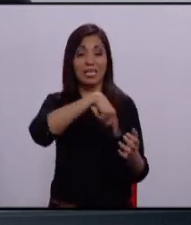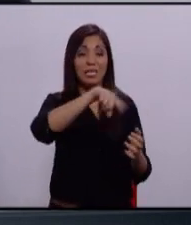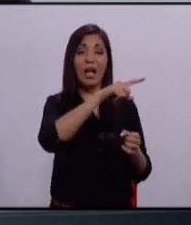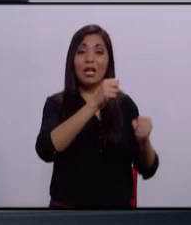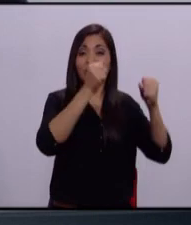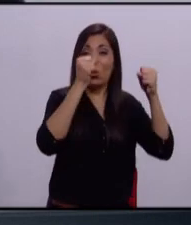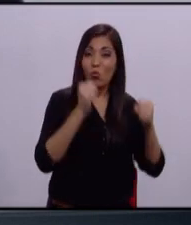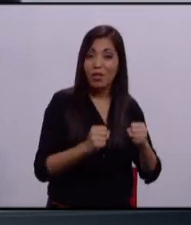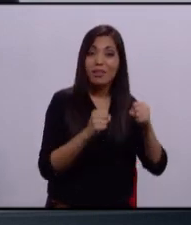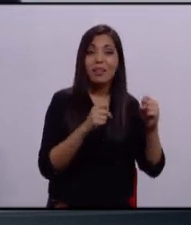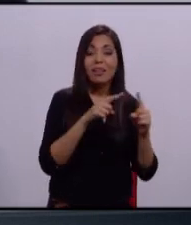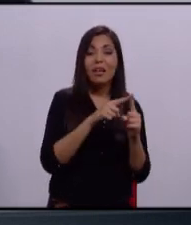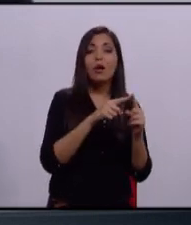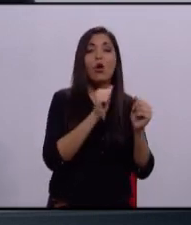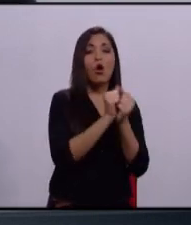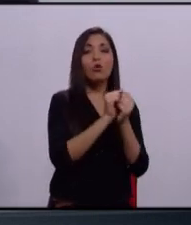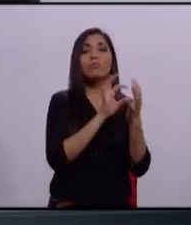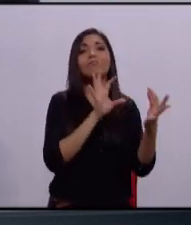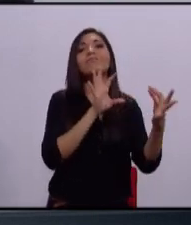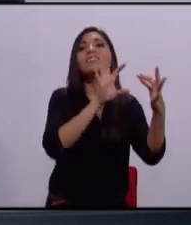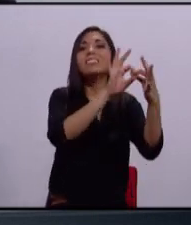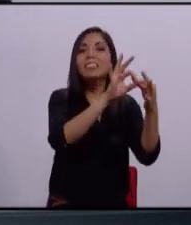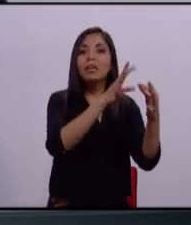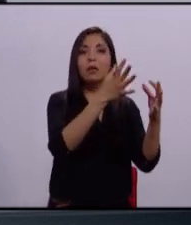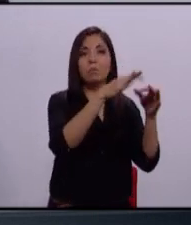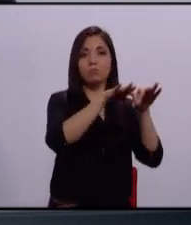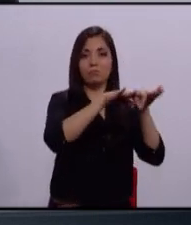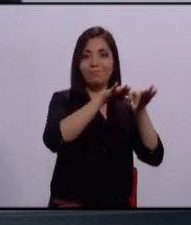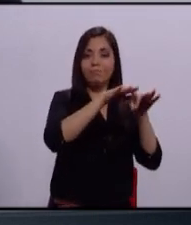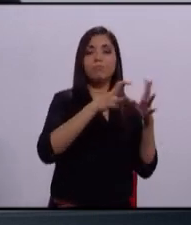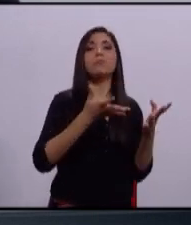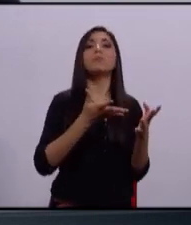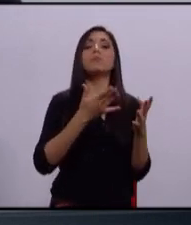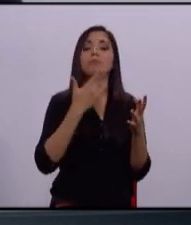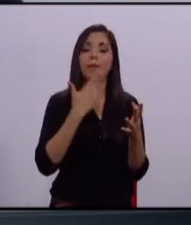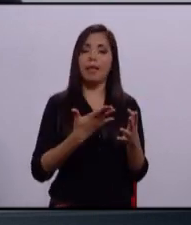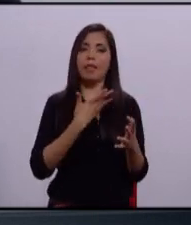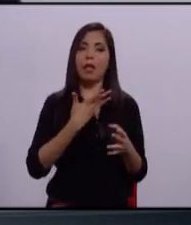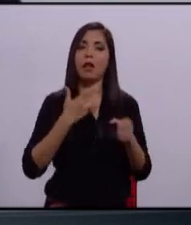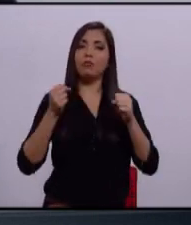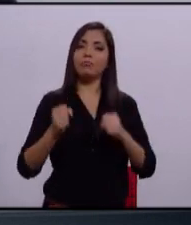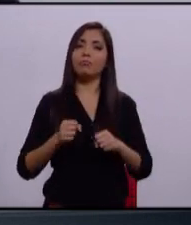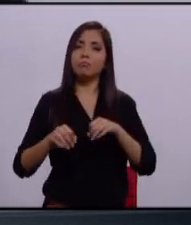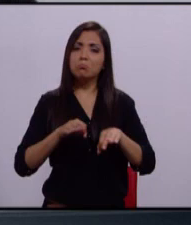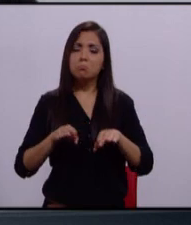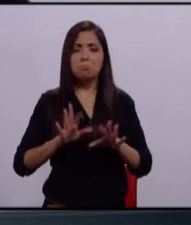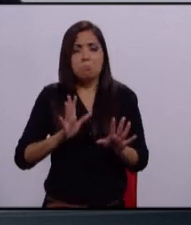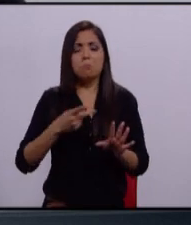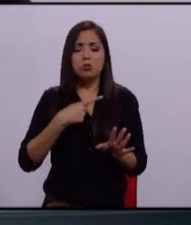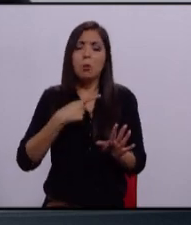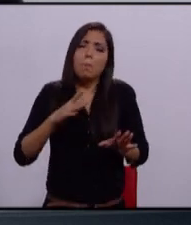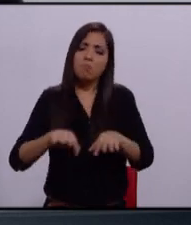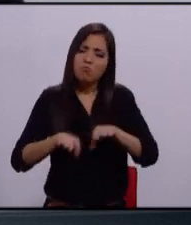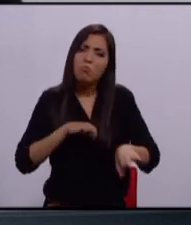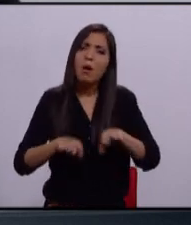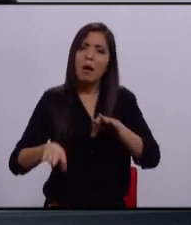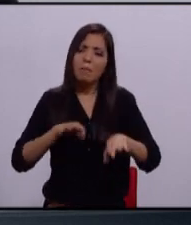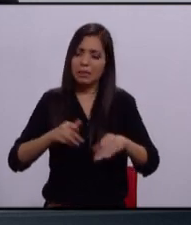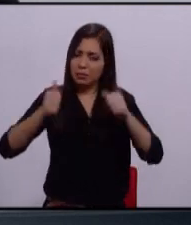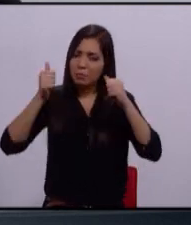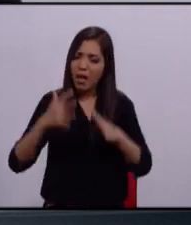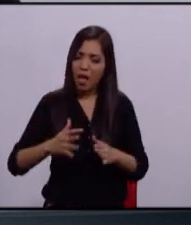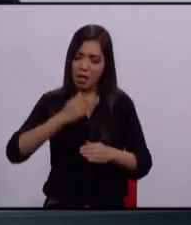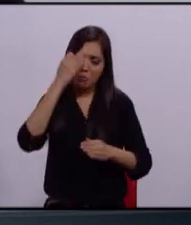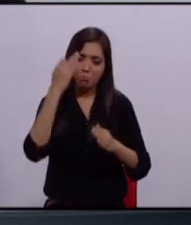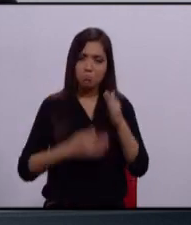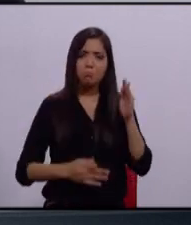vinculada a alguien que tiene un empleo, que tiene un trabajo, hace su trabajo arduo, termina,